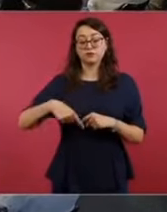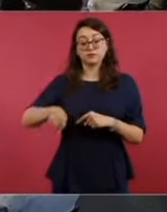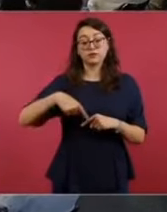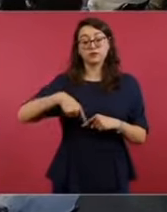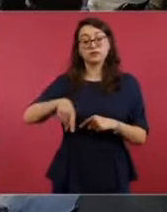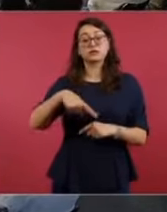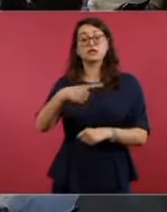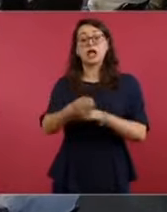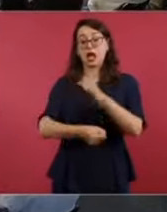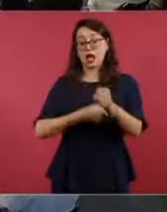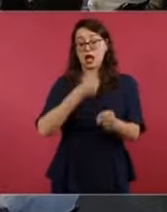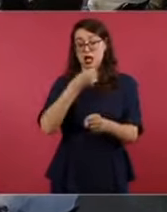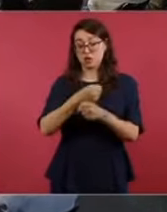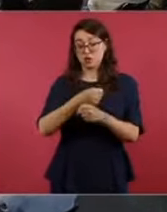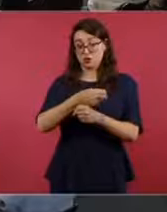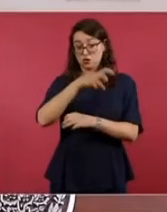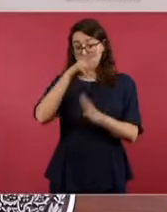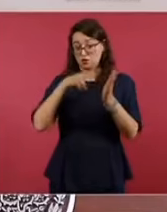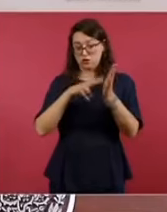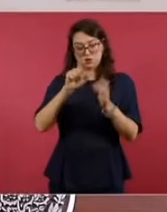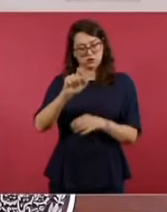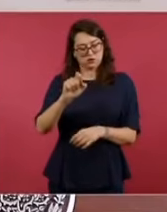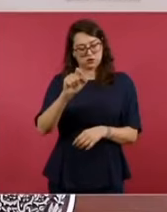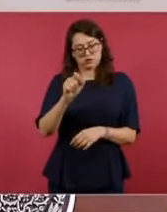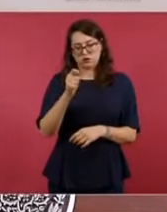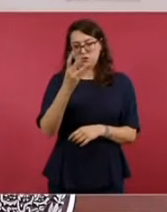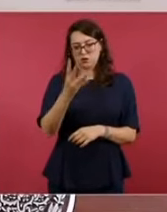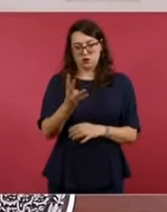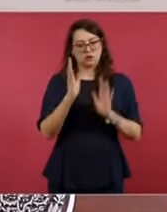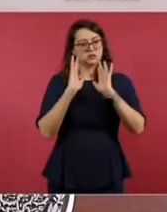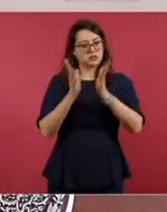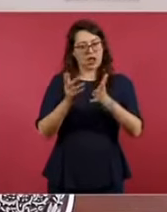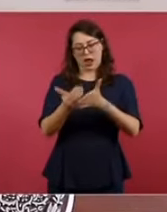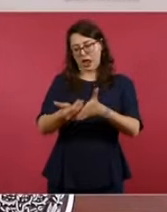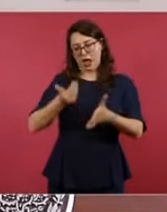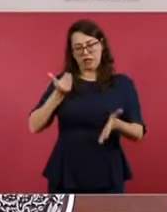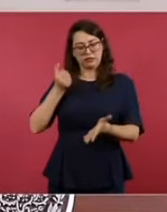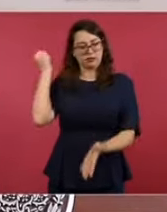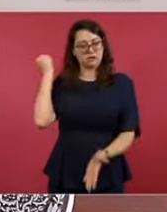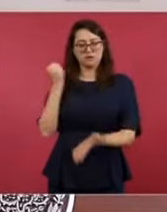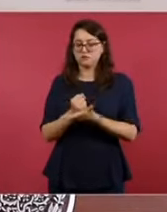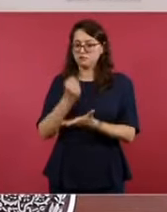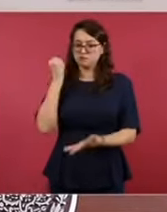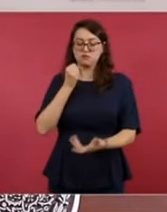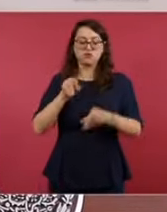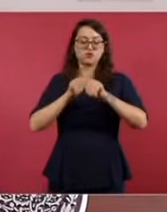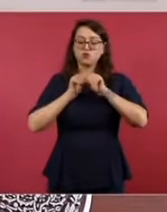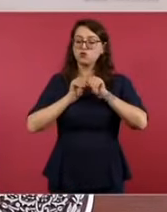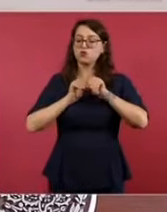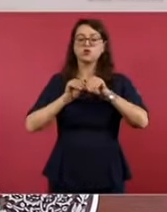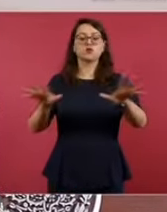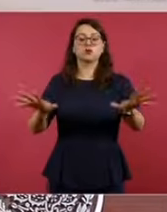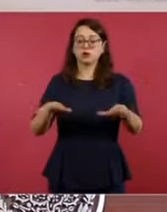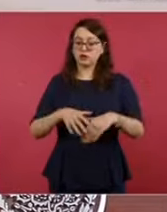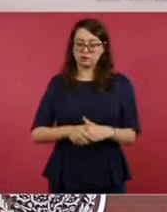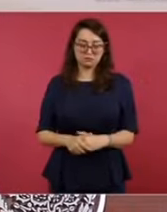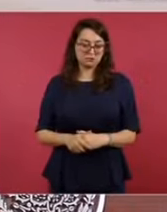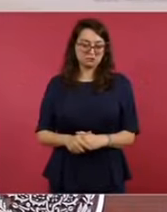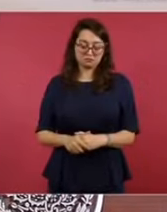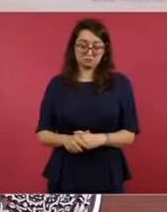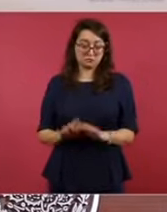términos que se publicó, básicamente. Si hay algún cambio,